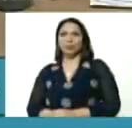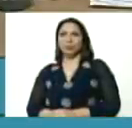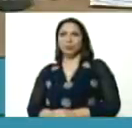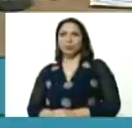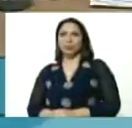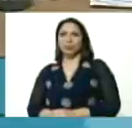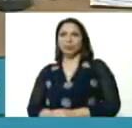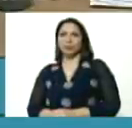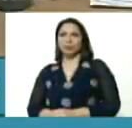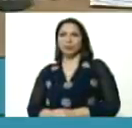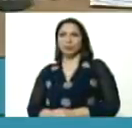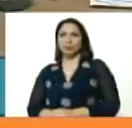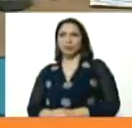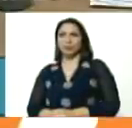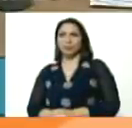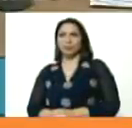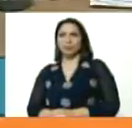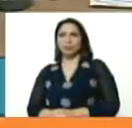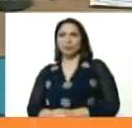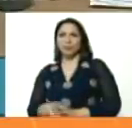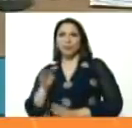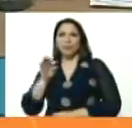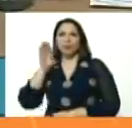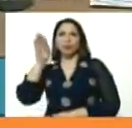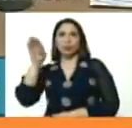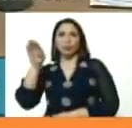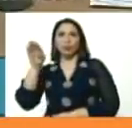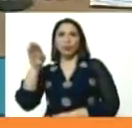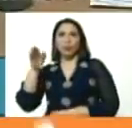Que fui al futuro y volví.